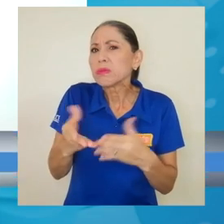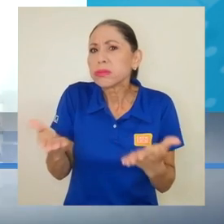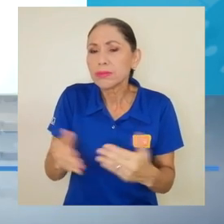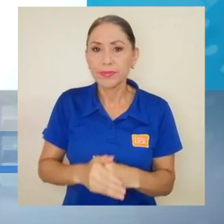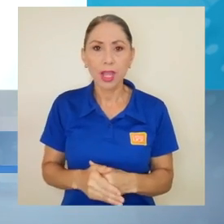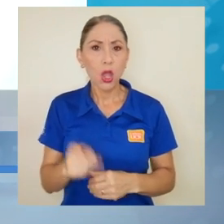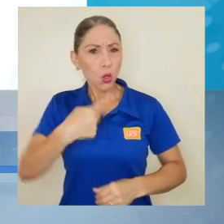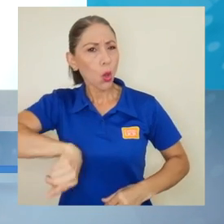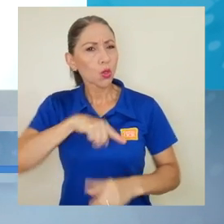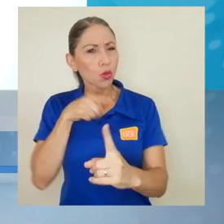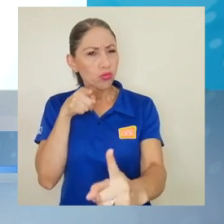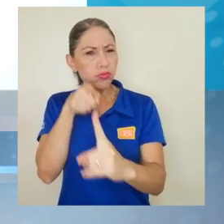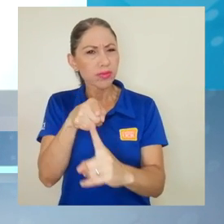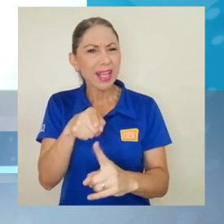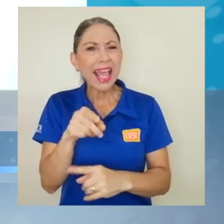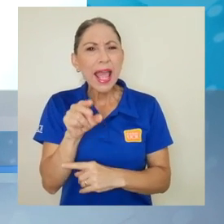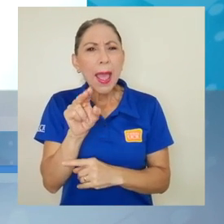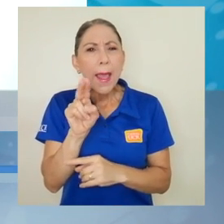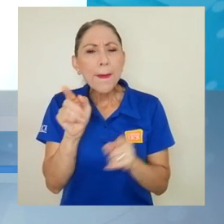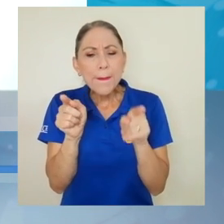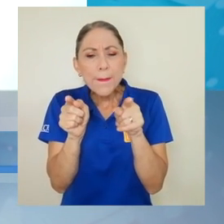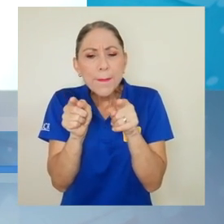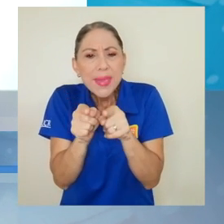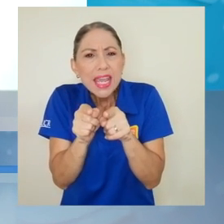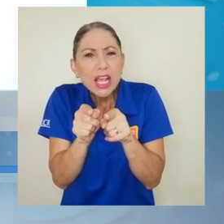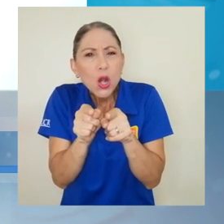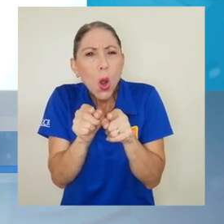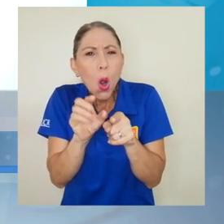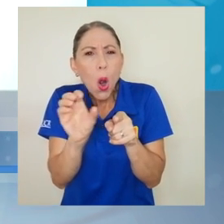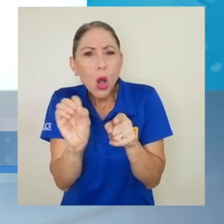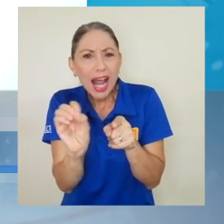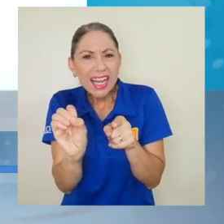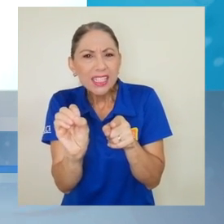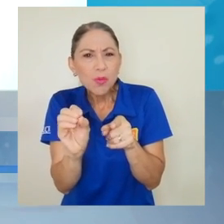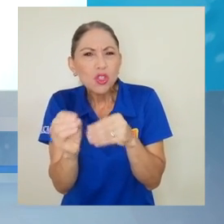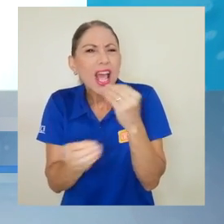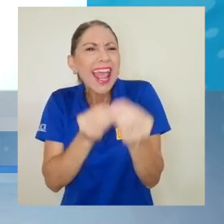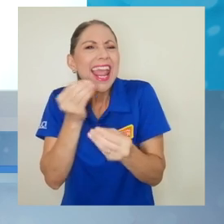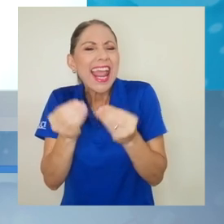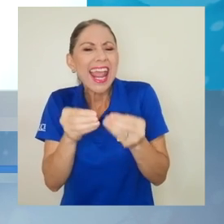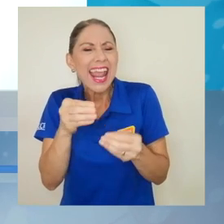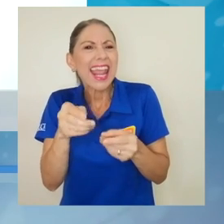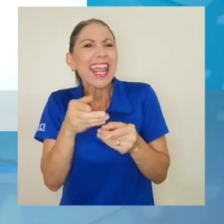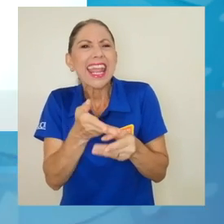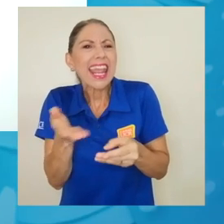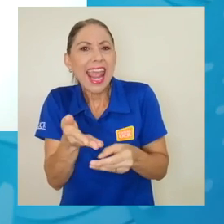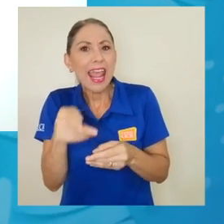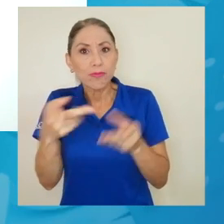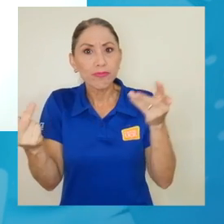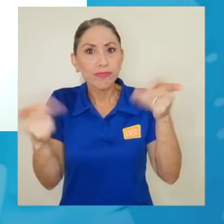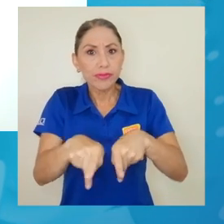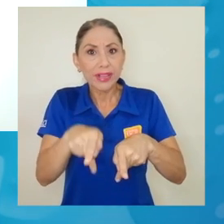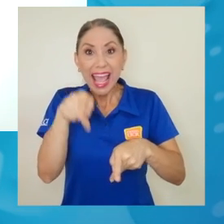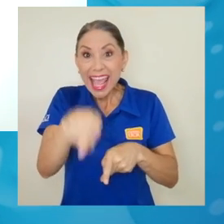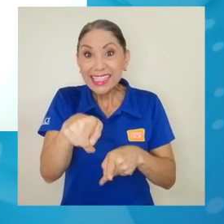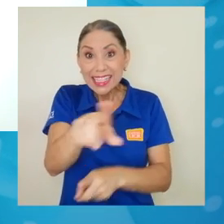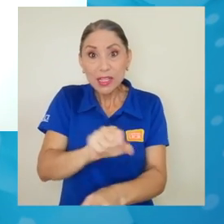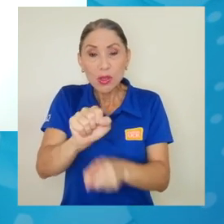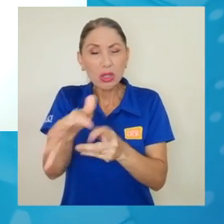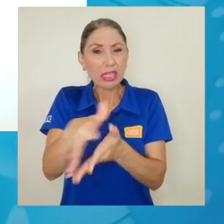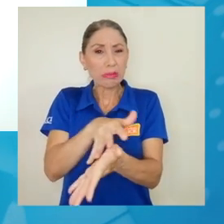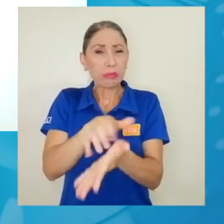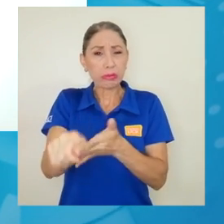microorganismos causaron esos daños específicos que ellos detectaron. Una vez que los hayamos